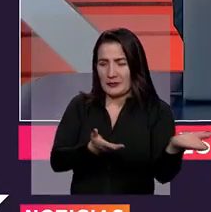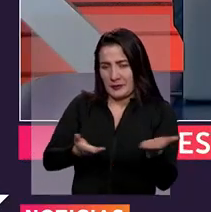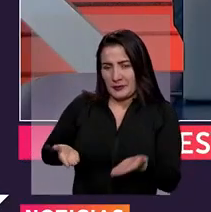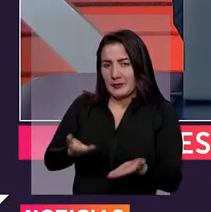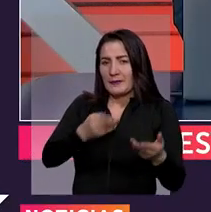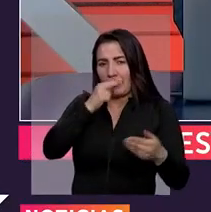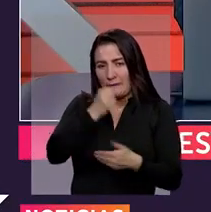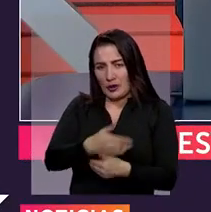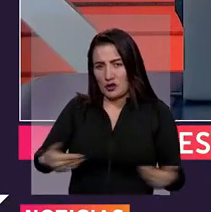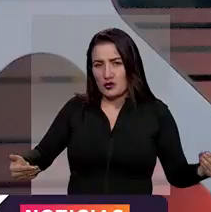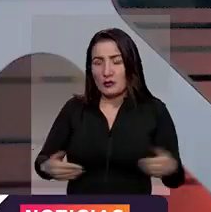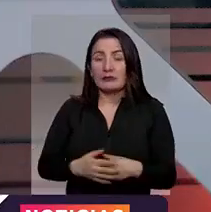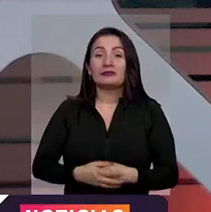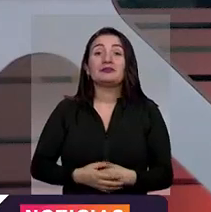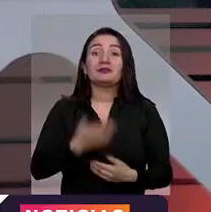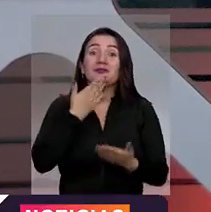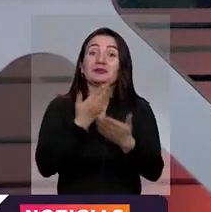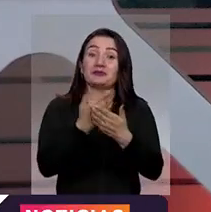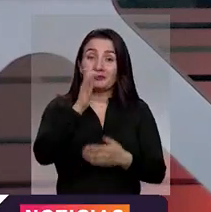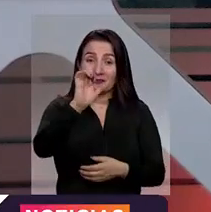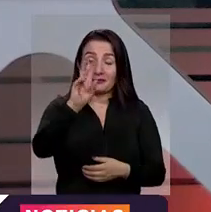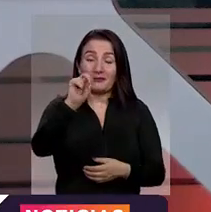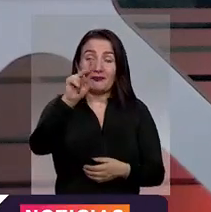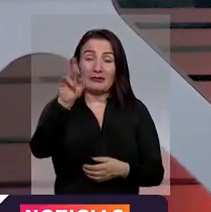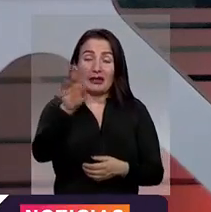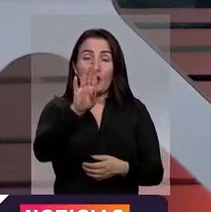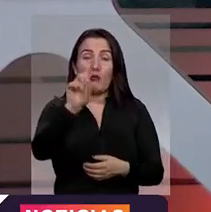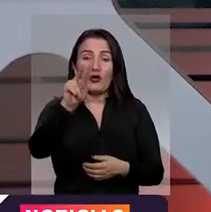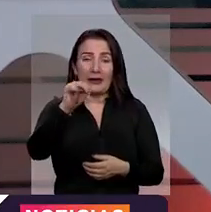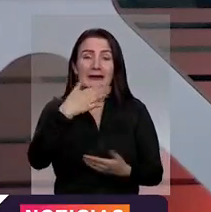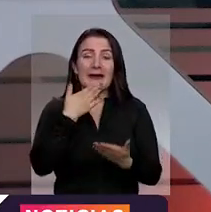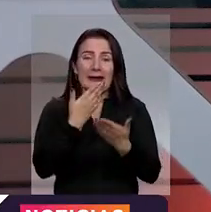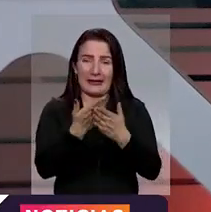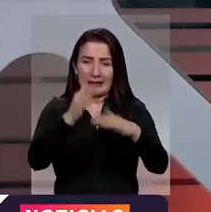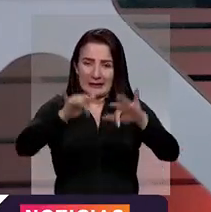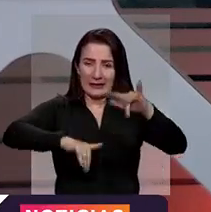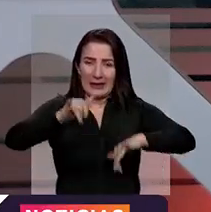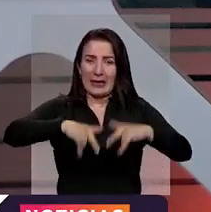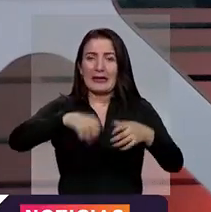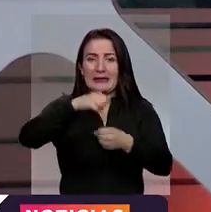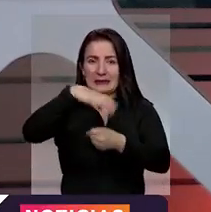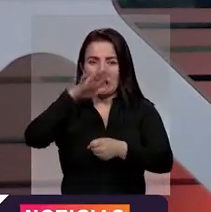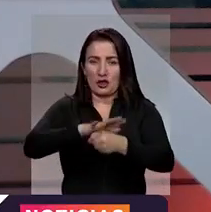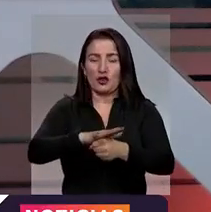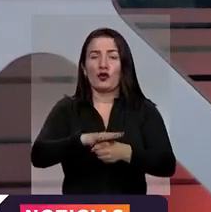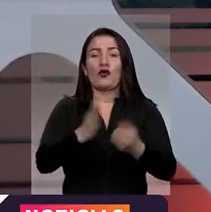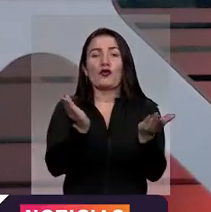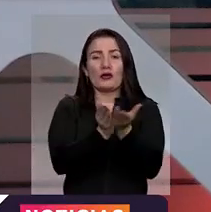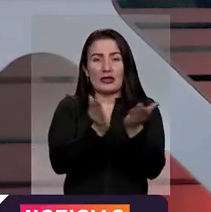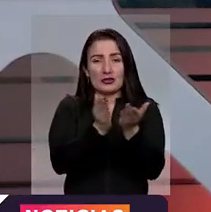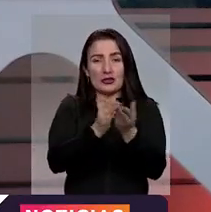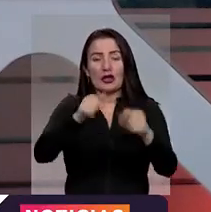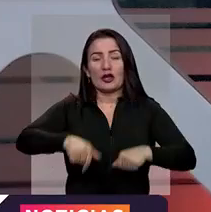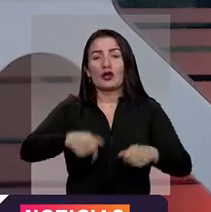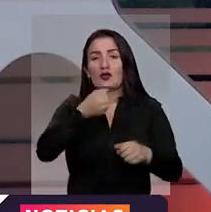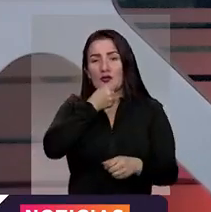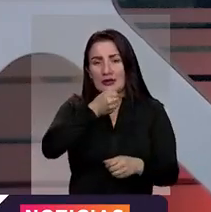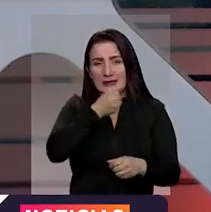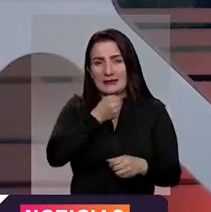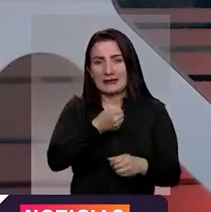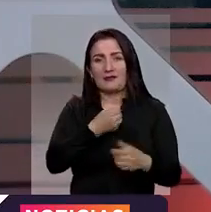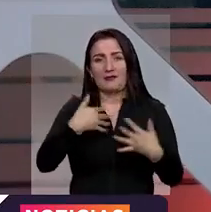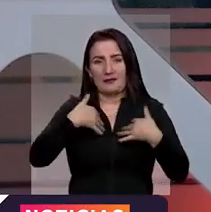niños. Edna Bonilla, secretaria de Educación del Distrito. Muchísimas gracias por estar con nosotros aquí en Noticias Capital y una feliz tarde.